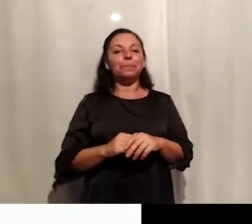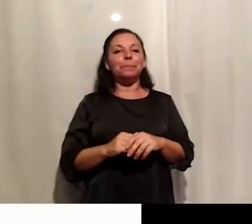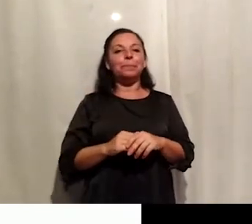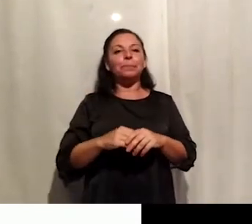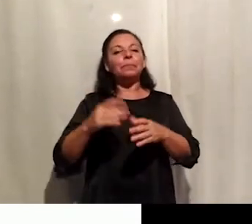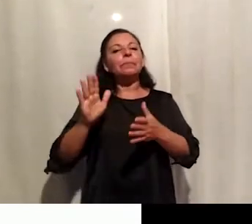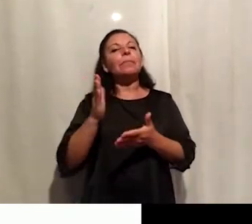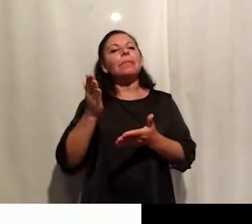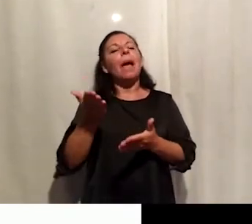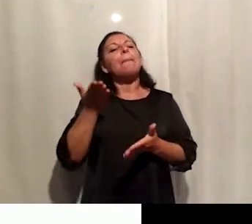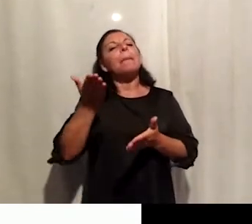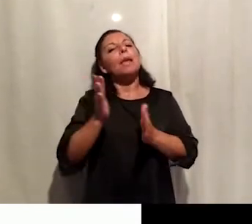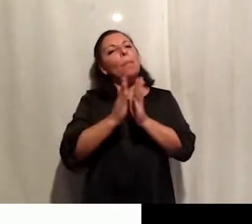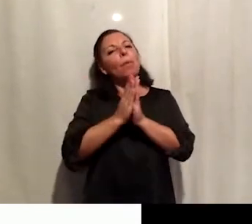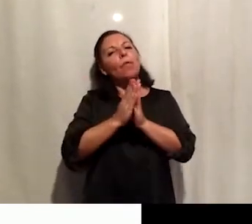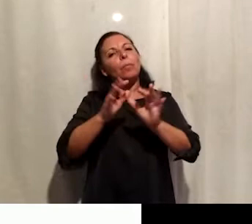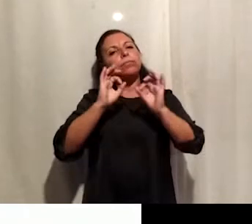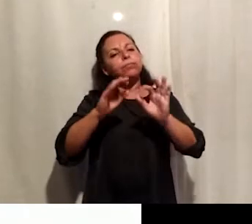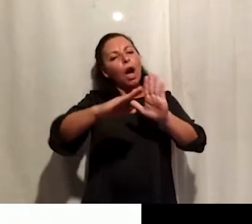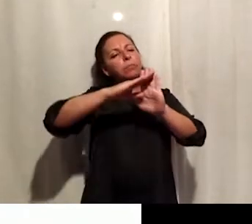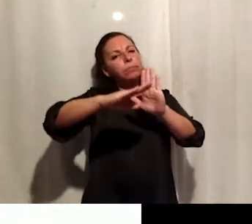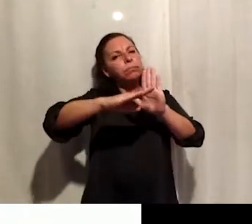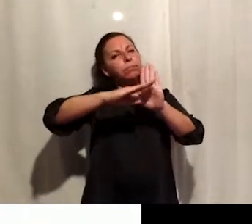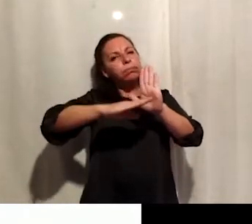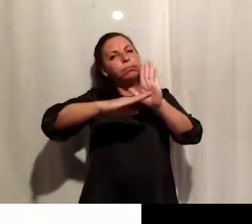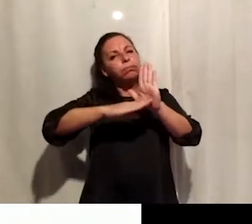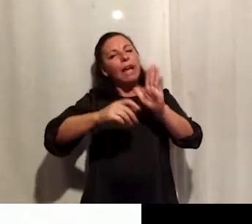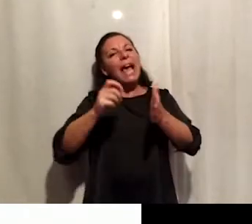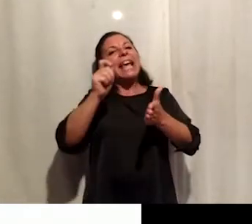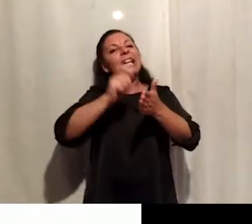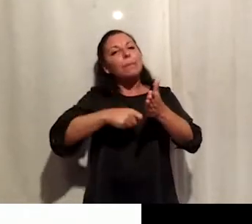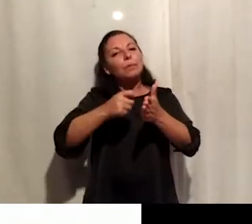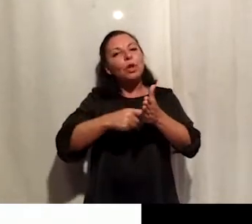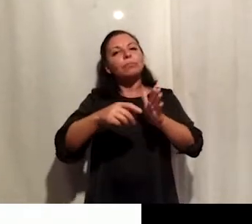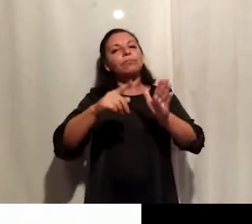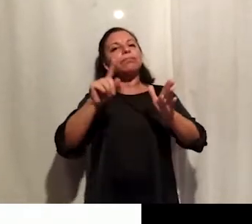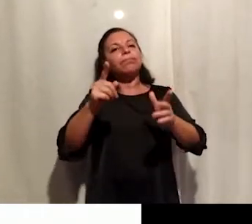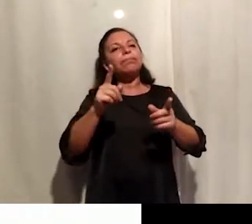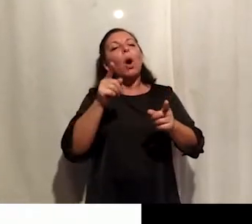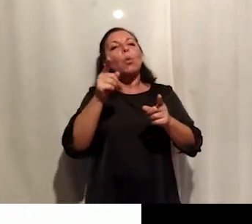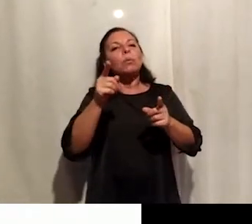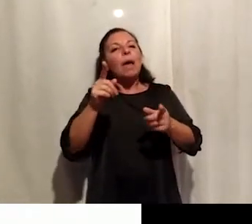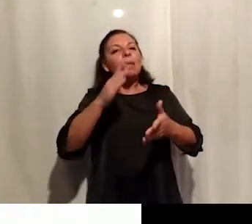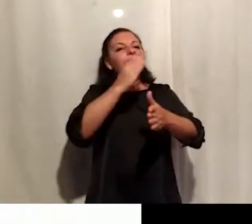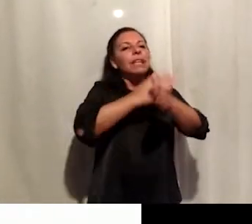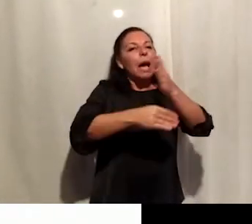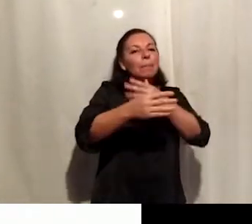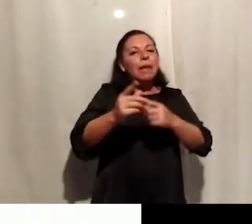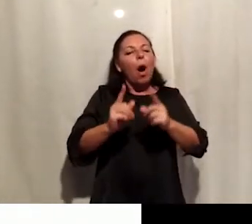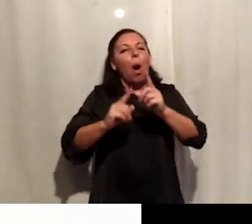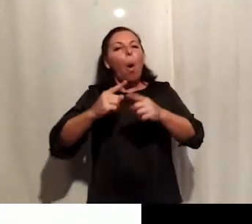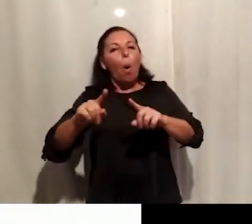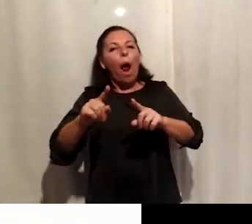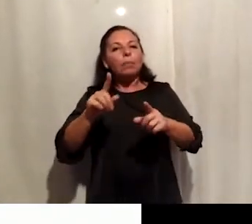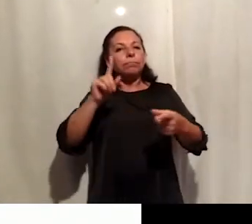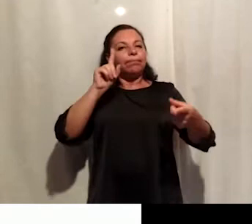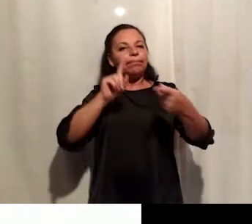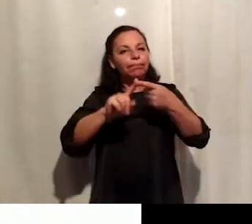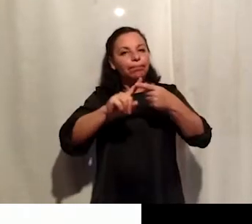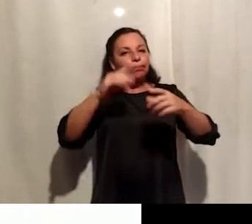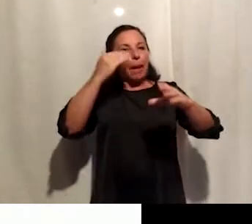de Mar del Plata. Les pedimos que completen en el tablón de inscripción el ítem en el que declaran su condición para poder